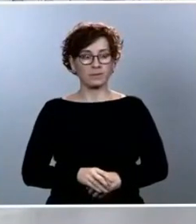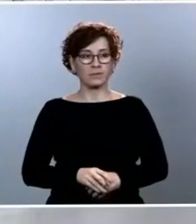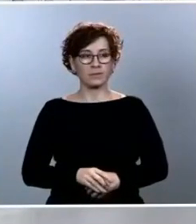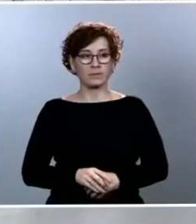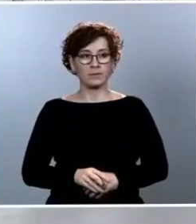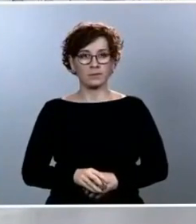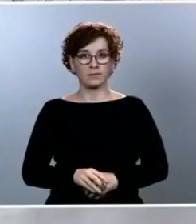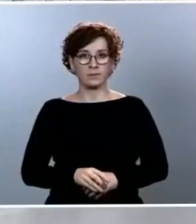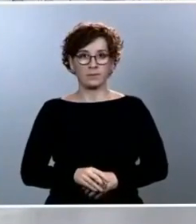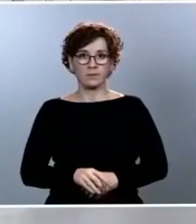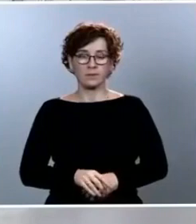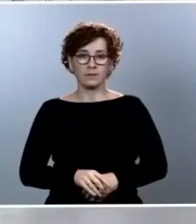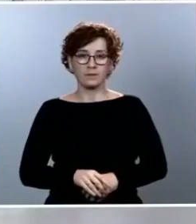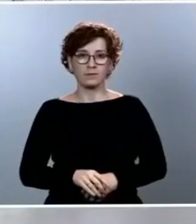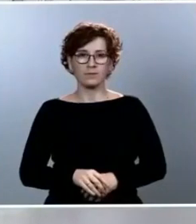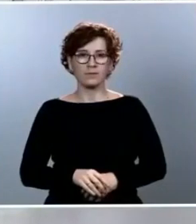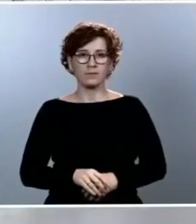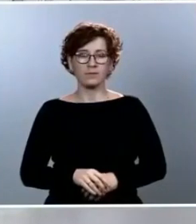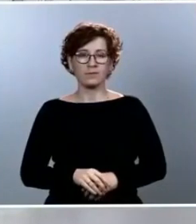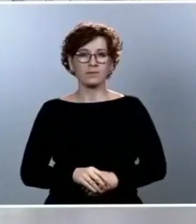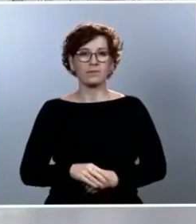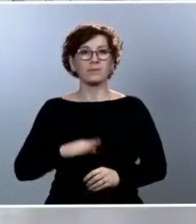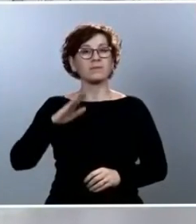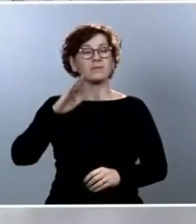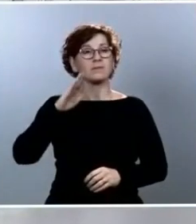¿Qué tal? Buenas tardes, presidente.